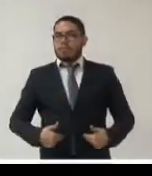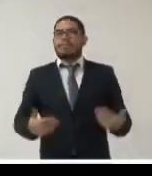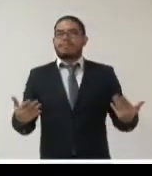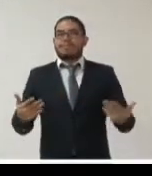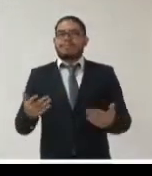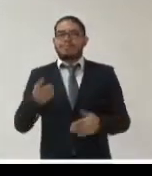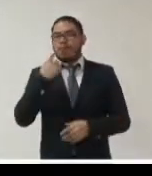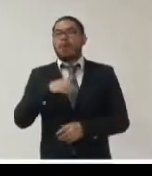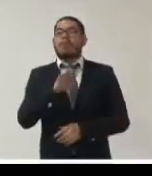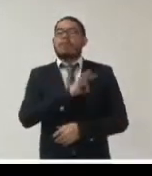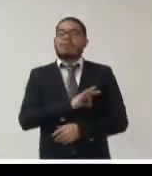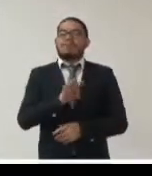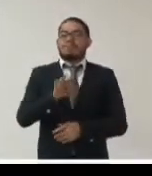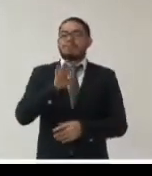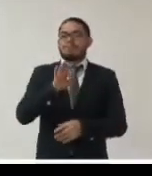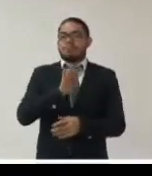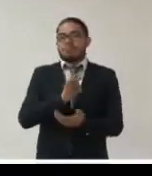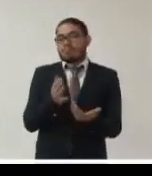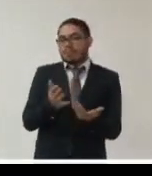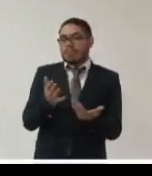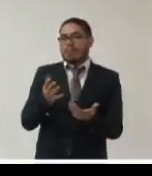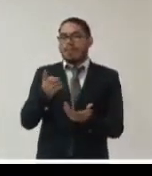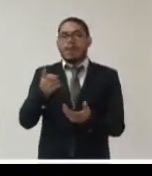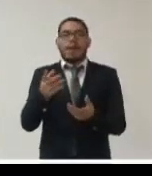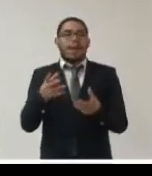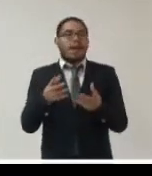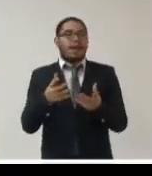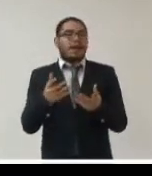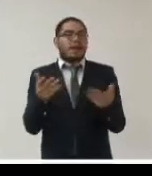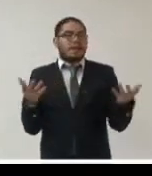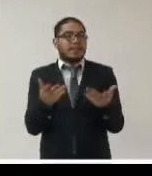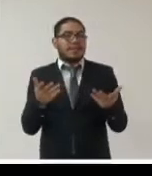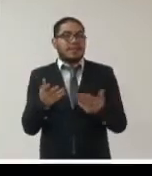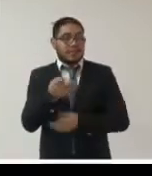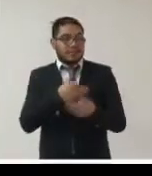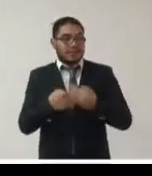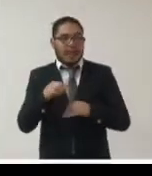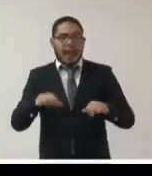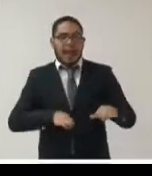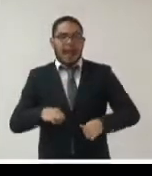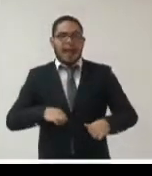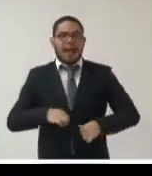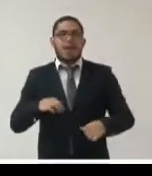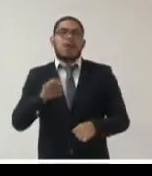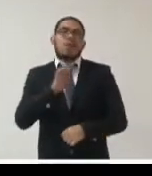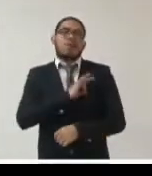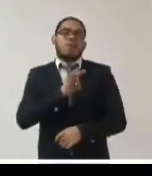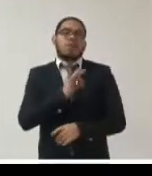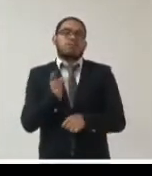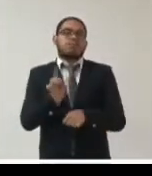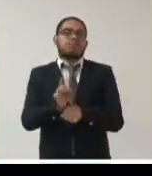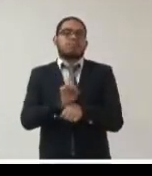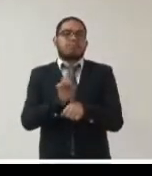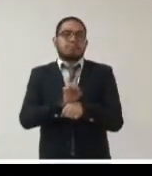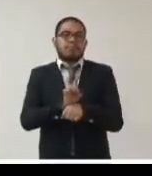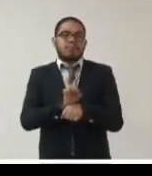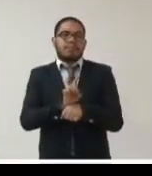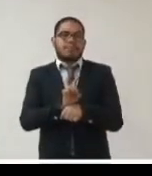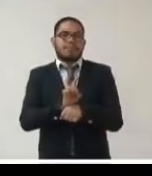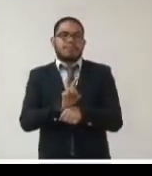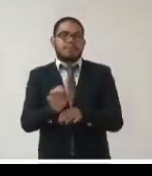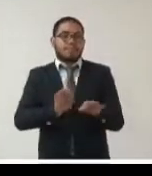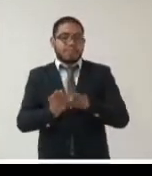posibilitan la realización de casi todas nuestras actividades cotidianas y además la